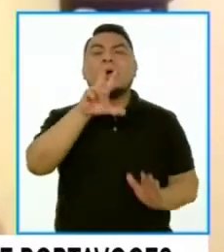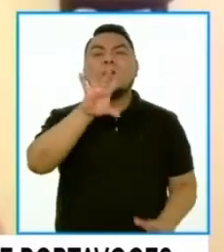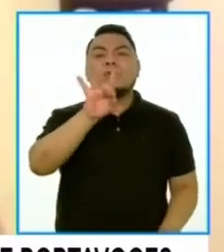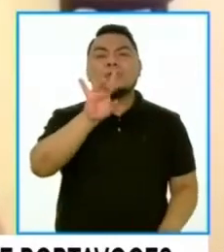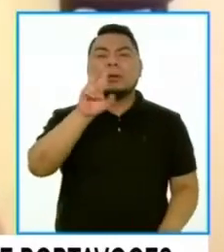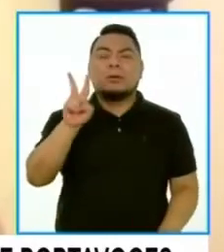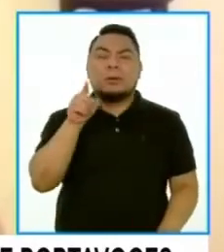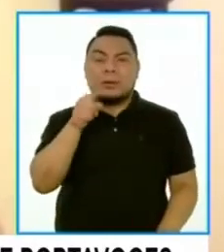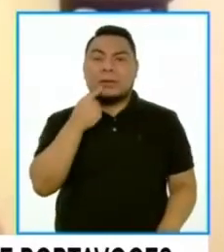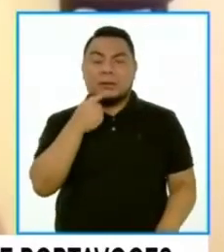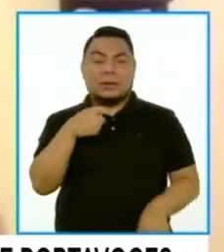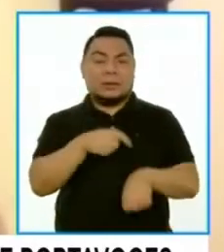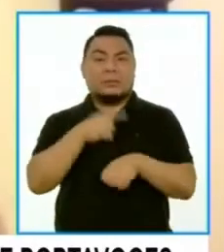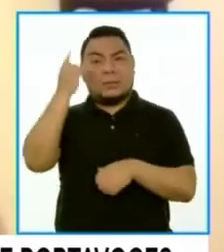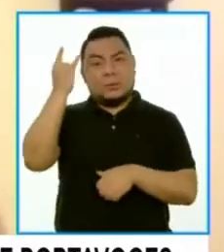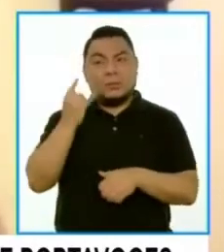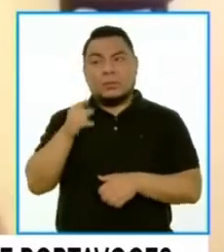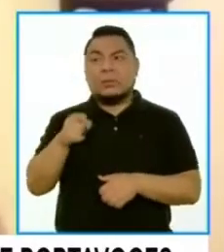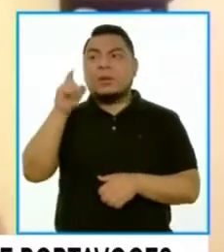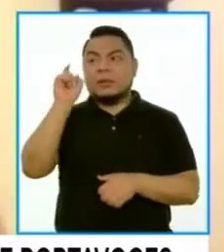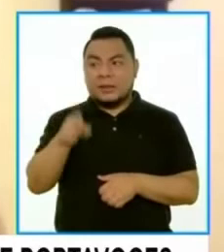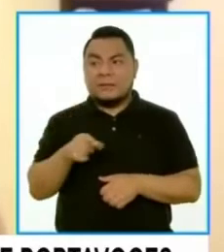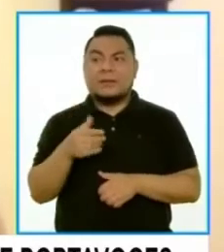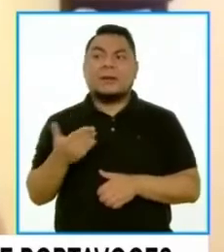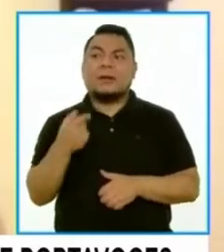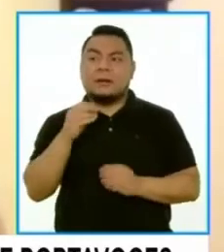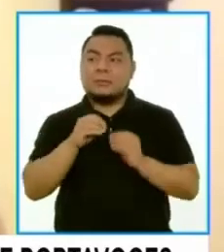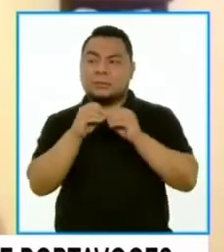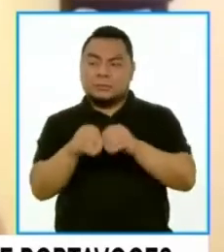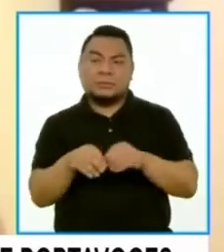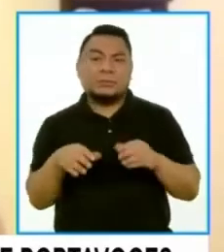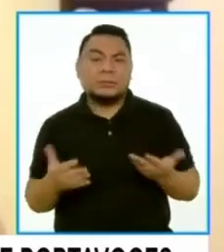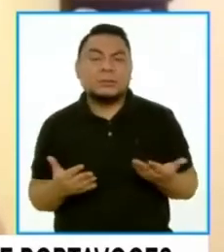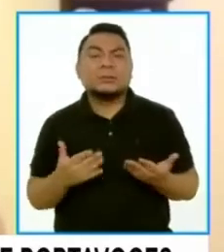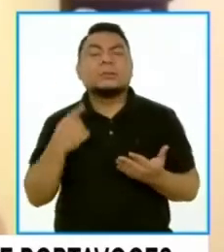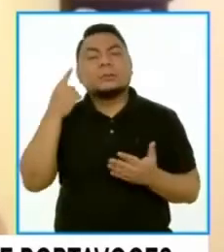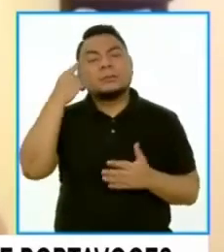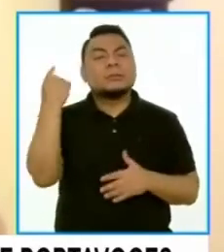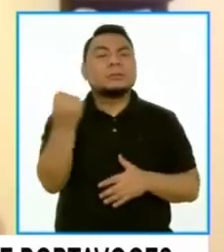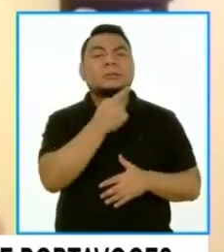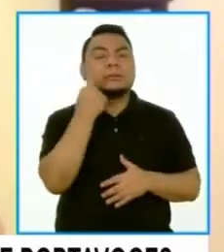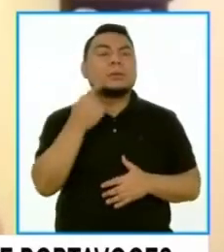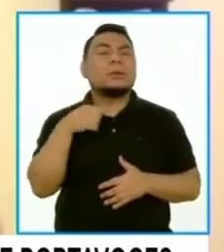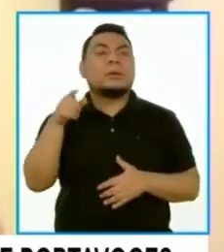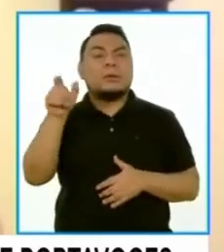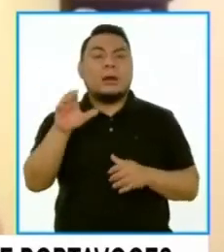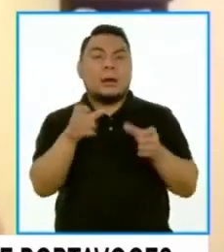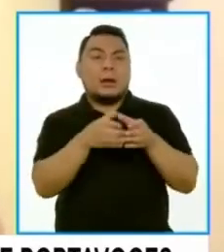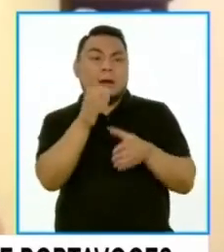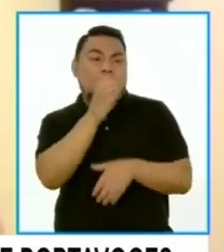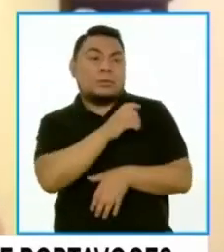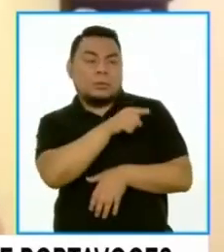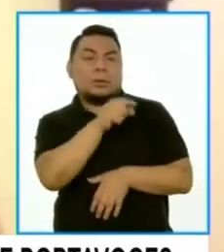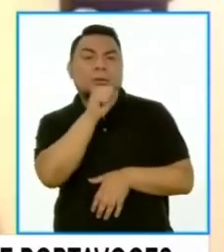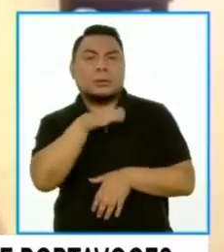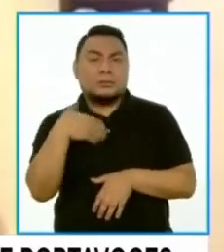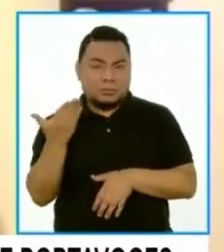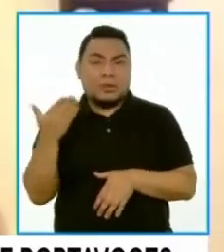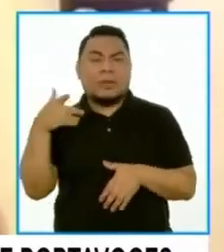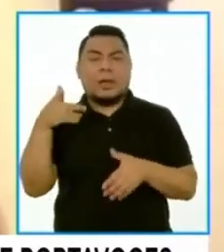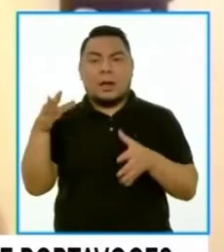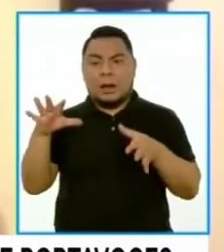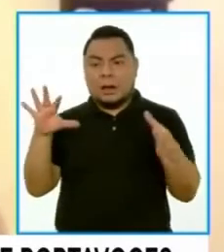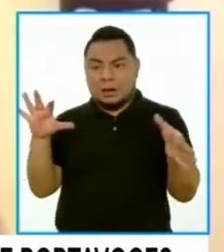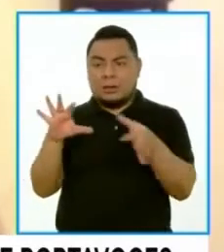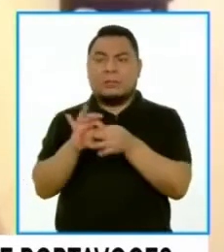establece que en épocas de emergencia se deberían establecer condiciones para que los particulares puedan asegurar los servicios de